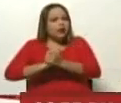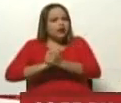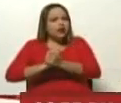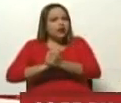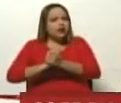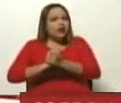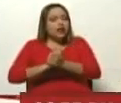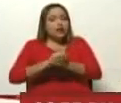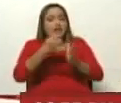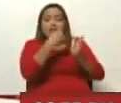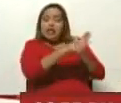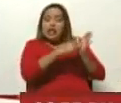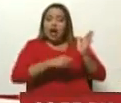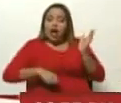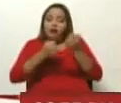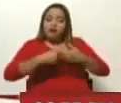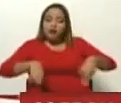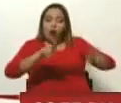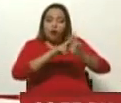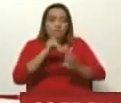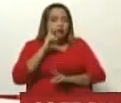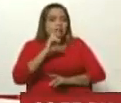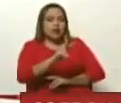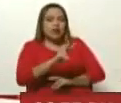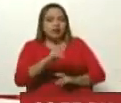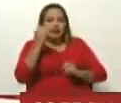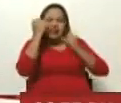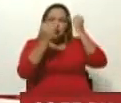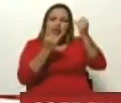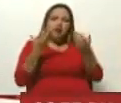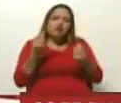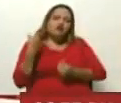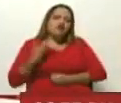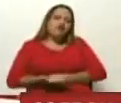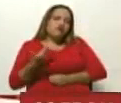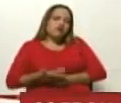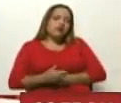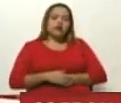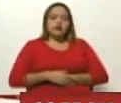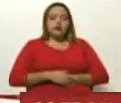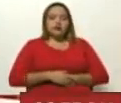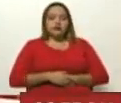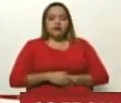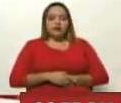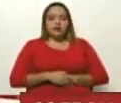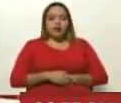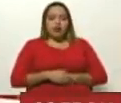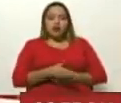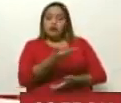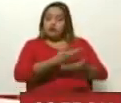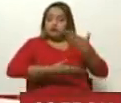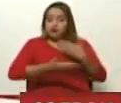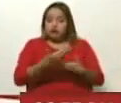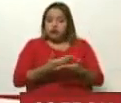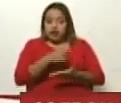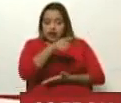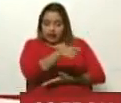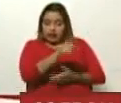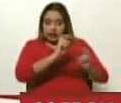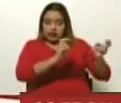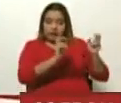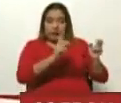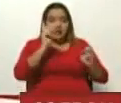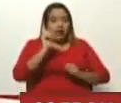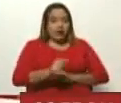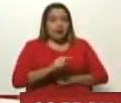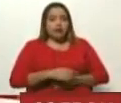Carta de Naciones Unidas, que ya veíamos una iniciativa muy importante de diplomacia en este respecto, y también